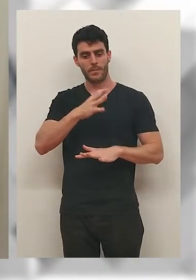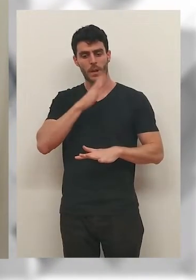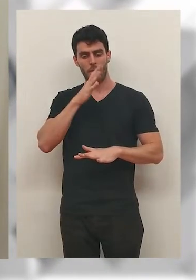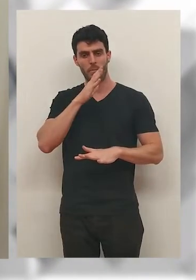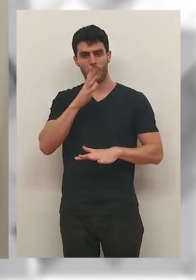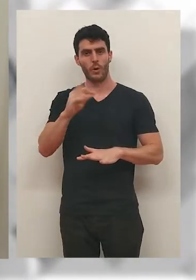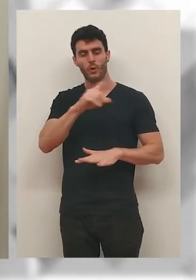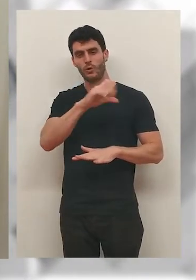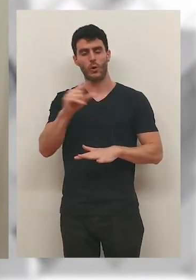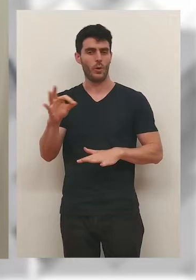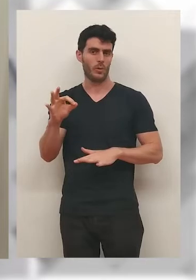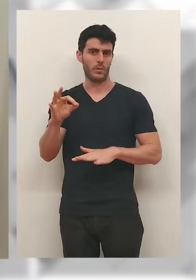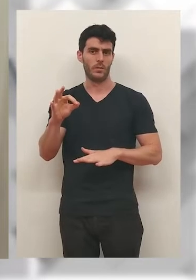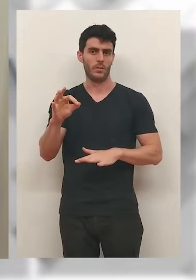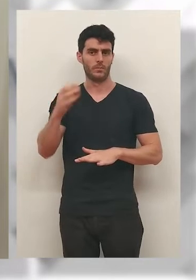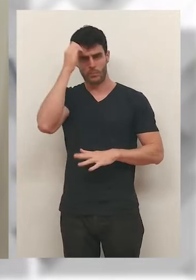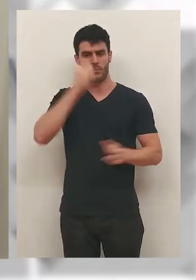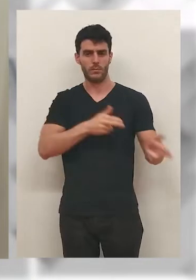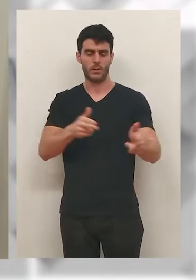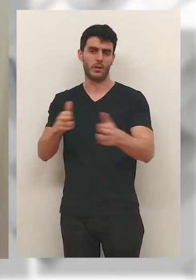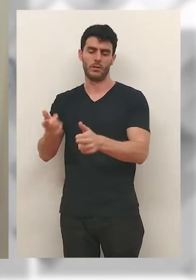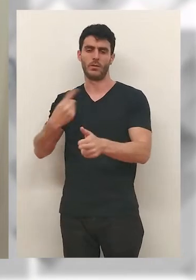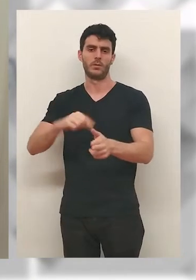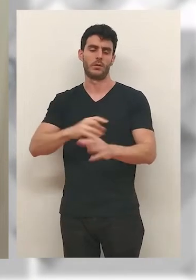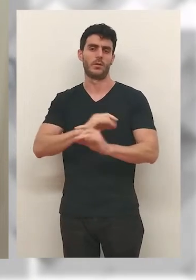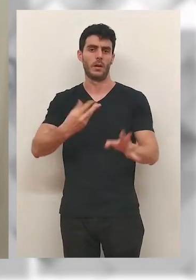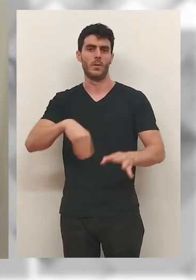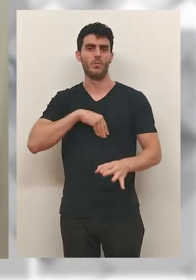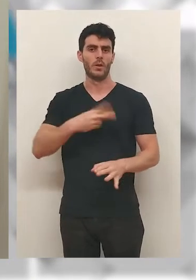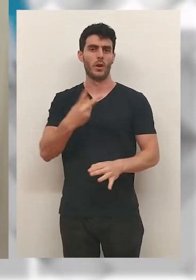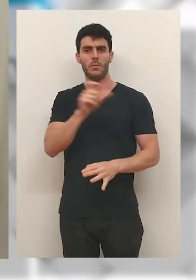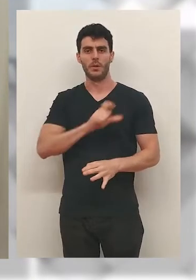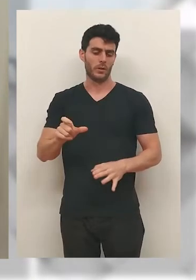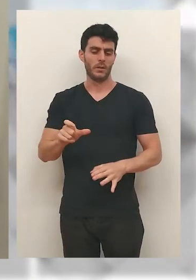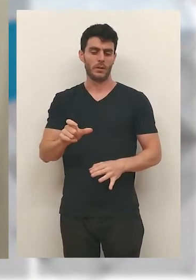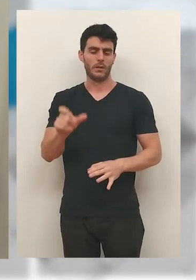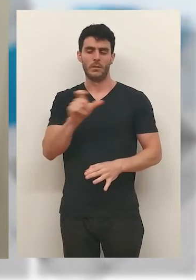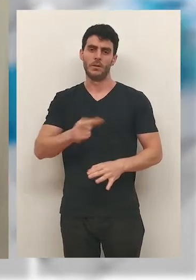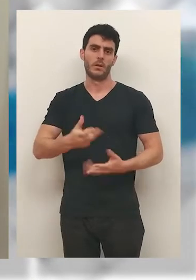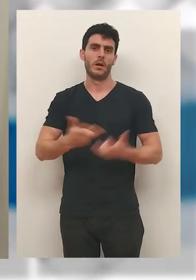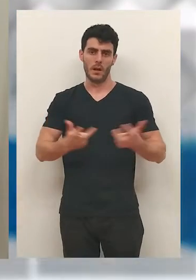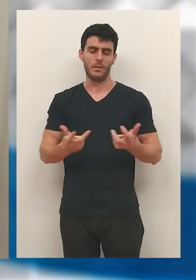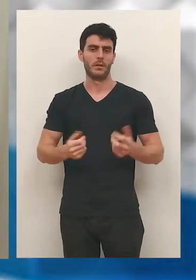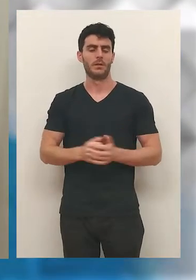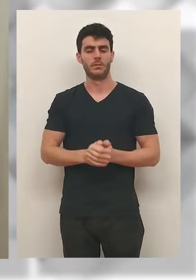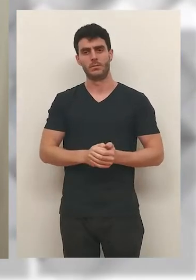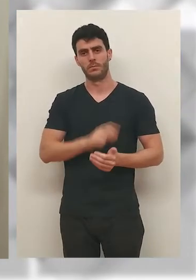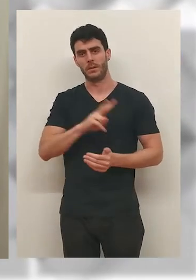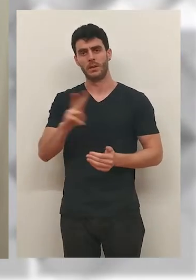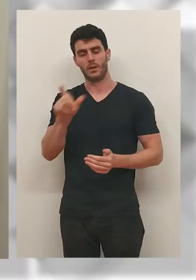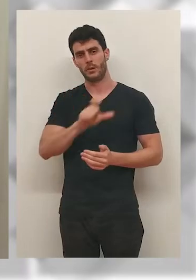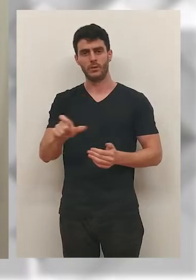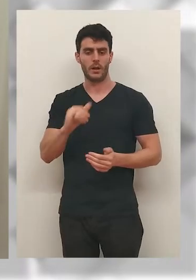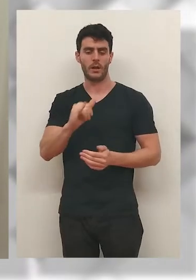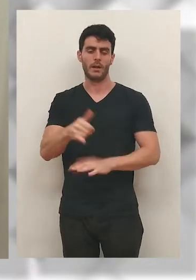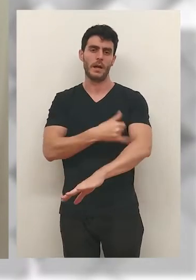tarde por el acto terrorista que ha habido en Oslo, donde, pues que lamentablemente, han fallecido dos personas, hay ocho personas muy graves